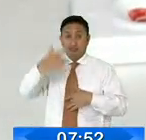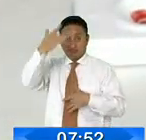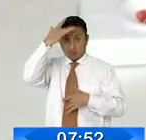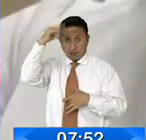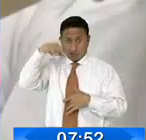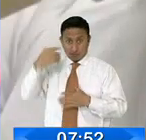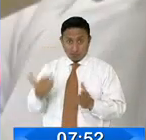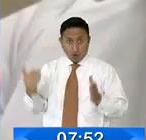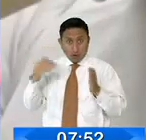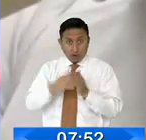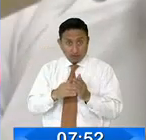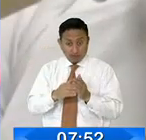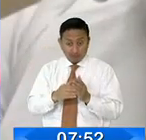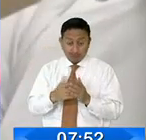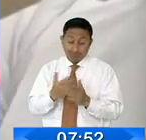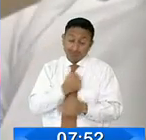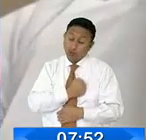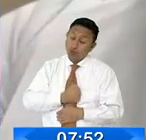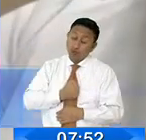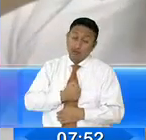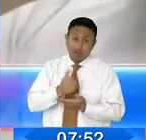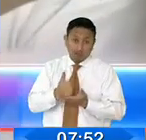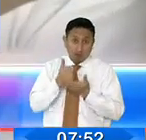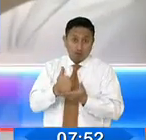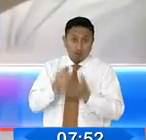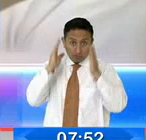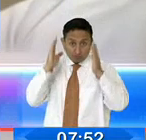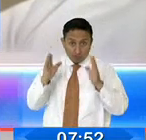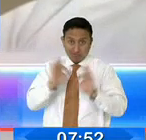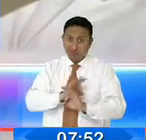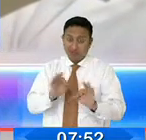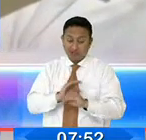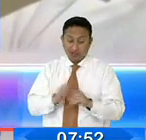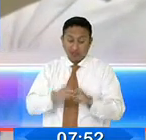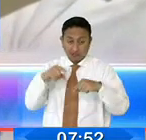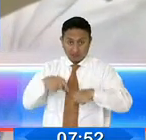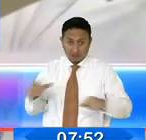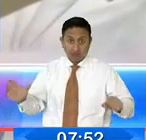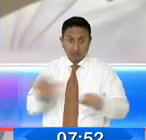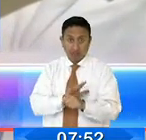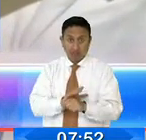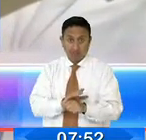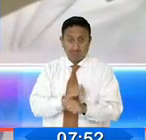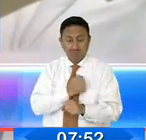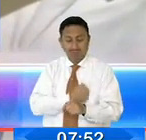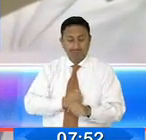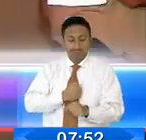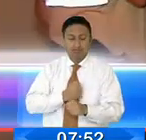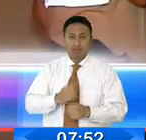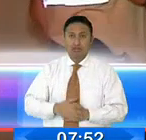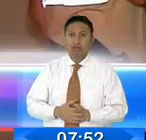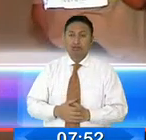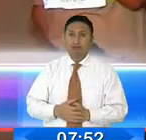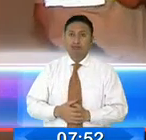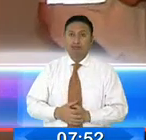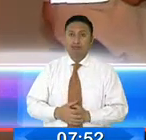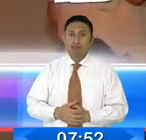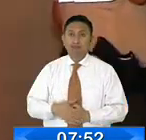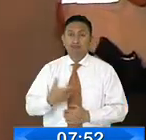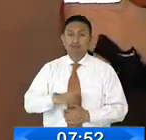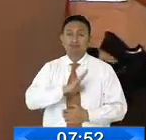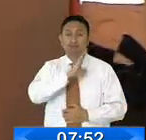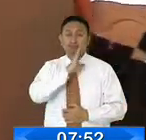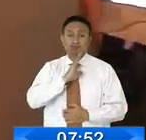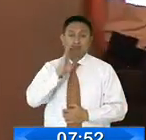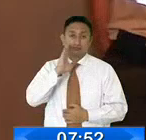regresa. No daremos atención médica en caso de que se desbozgue o se colapse en los sistemas de salud pública. Al momento, los bares, karaoke,